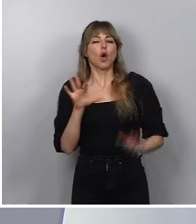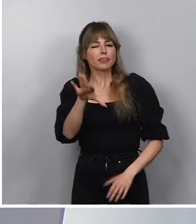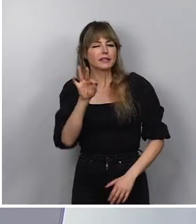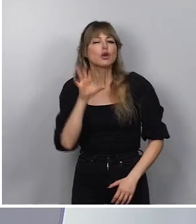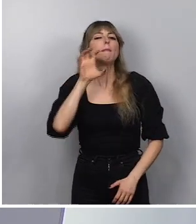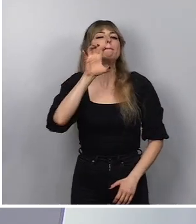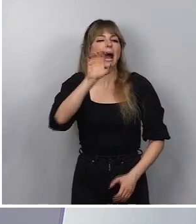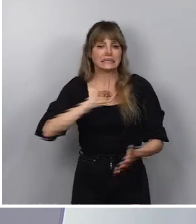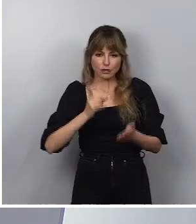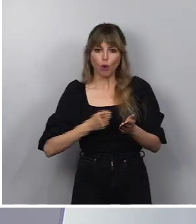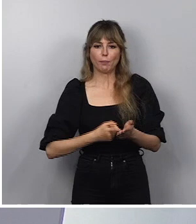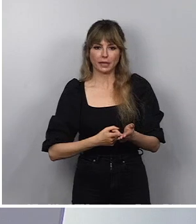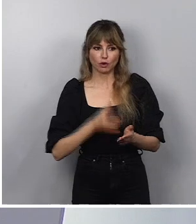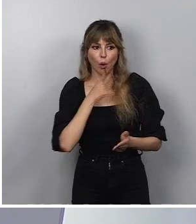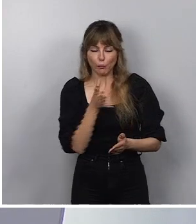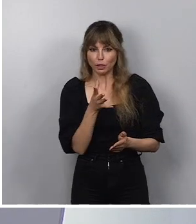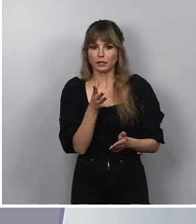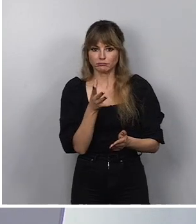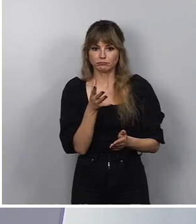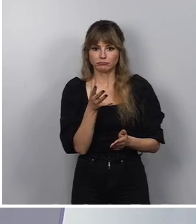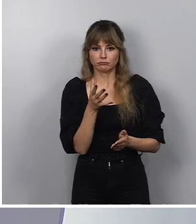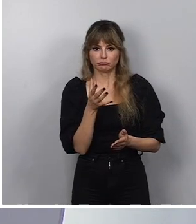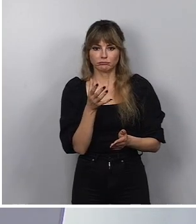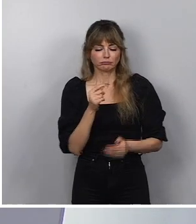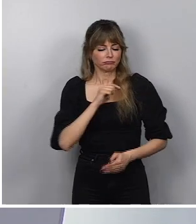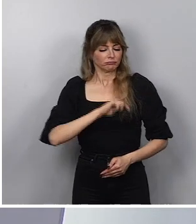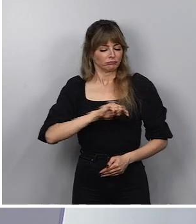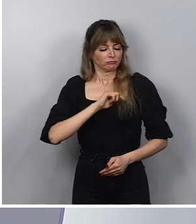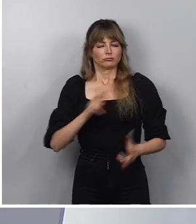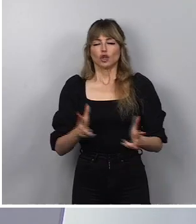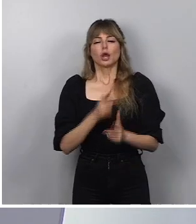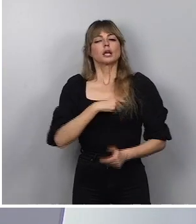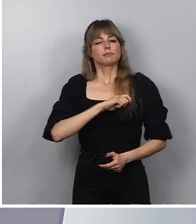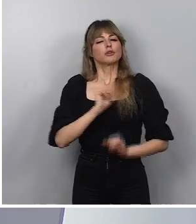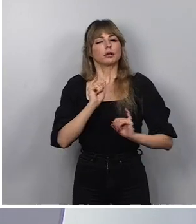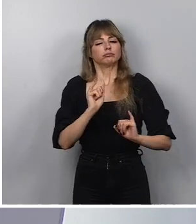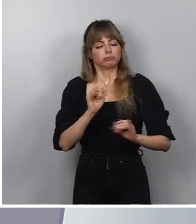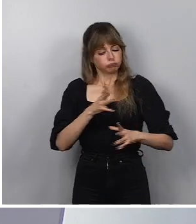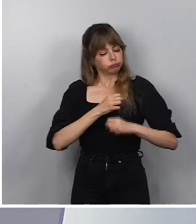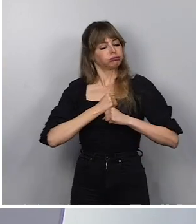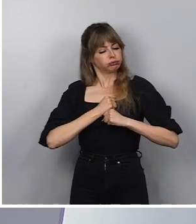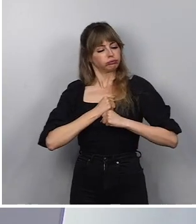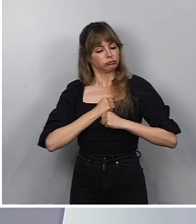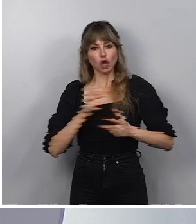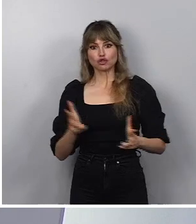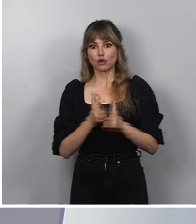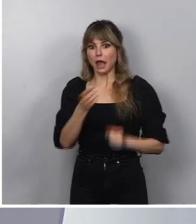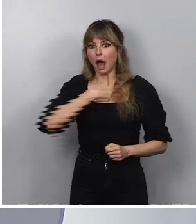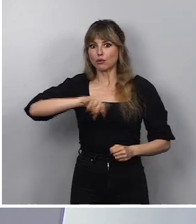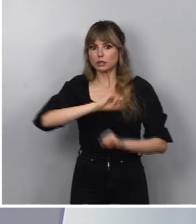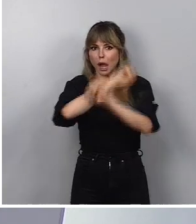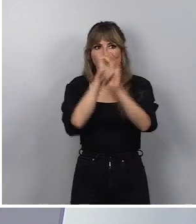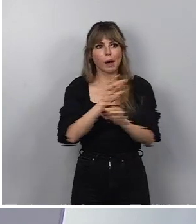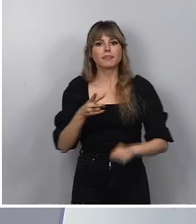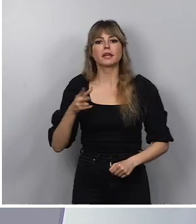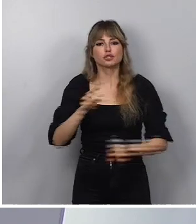porque está profundamente anclada en el sentir de la sociedad española. Una sociedad pacífica, que cree